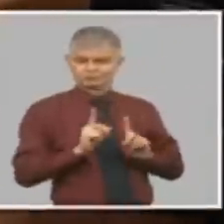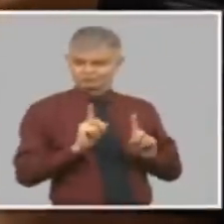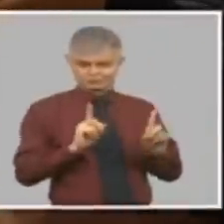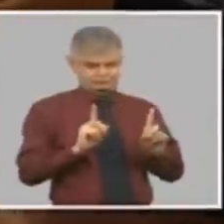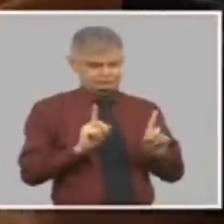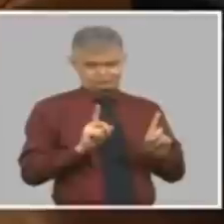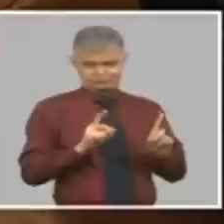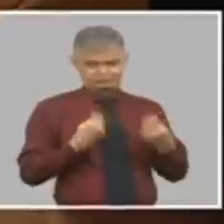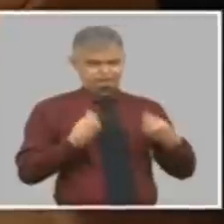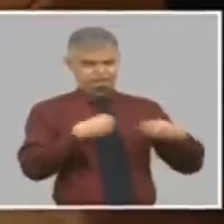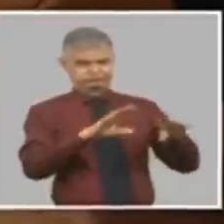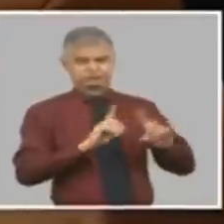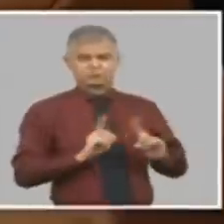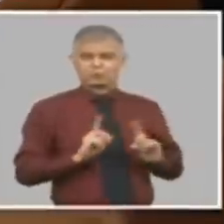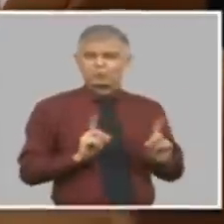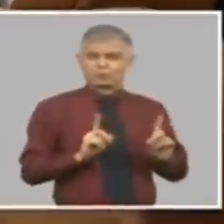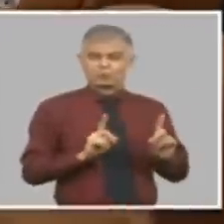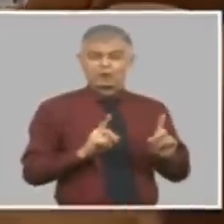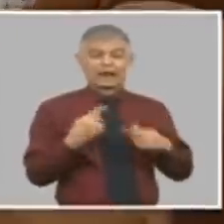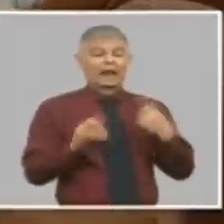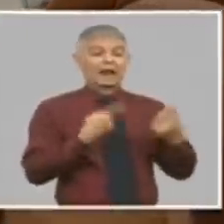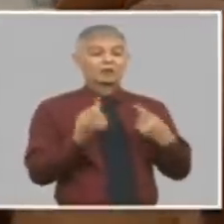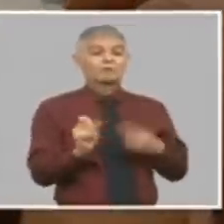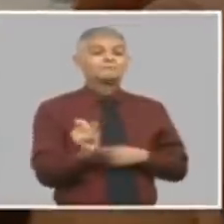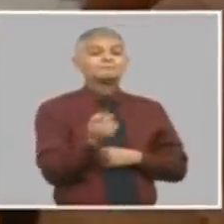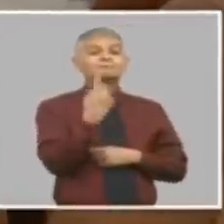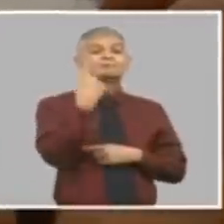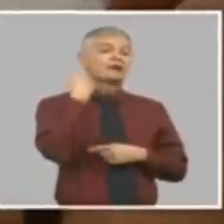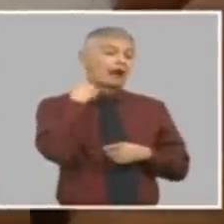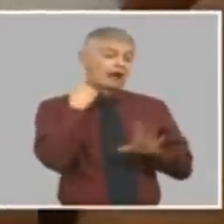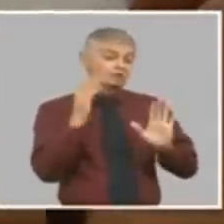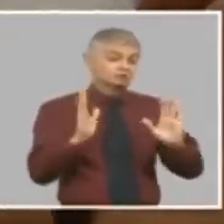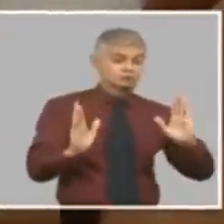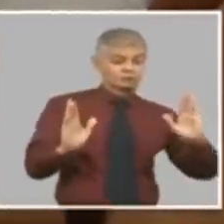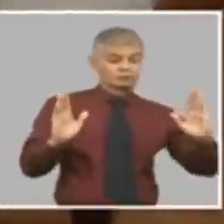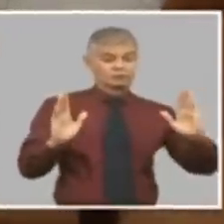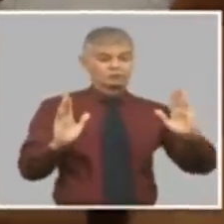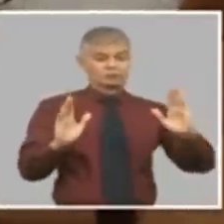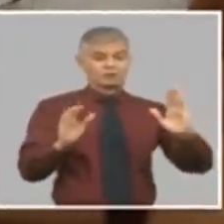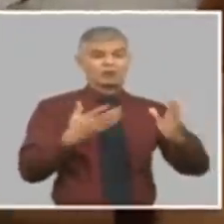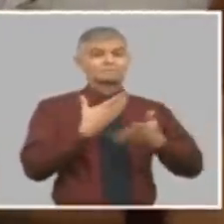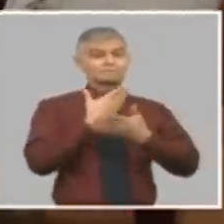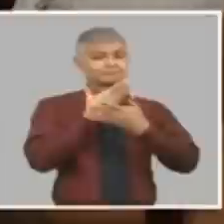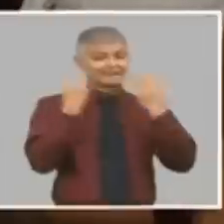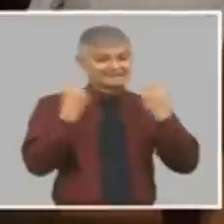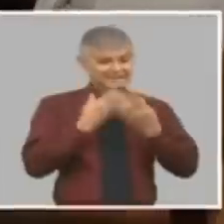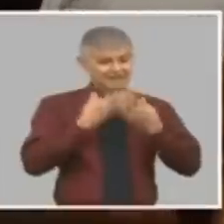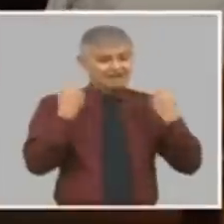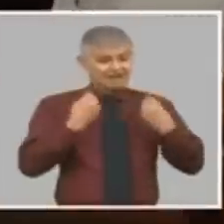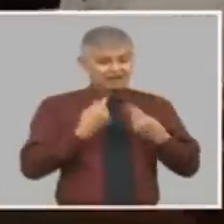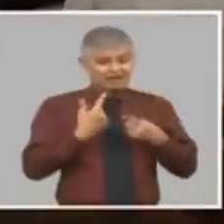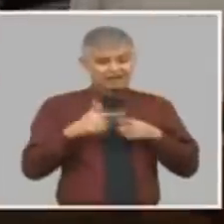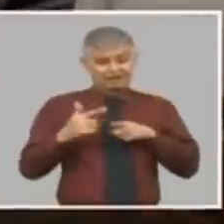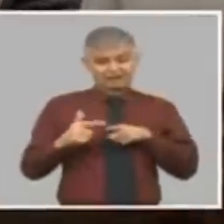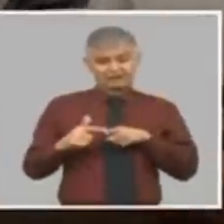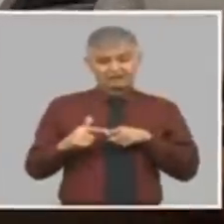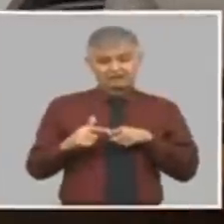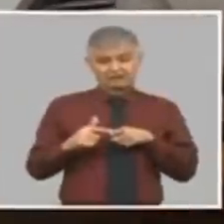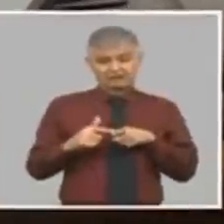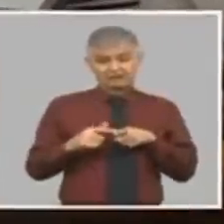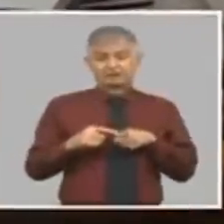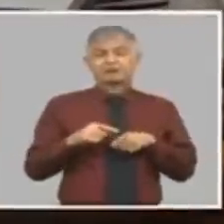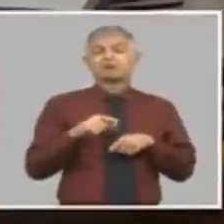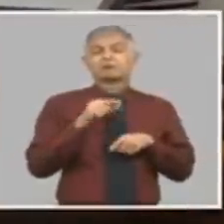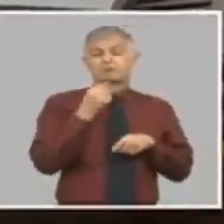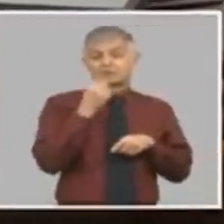y las empresas que en un primer año como resultado de la tarea de ordenamiento tengan pérdidas habrá que decirle el